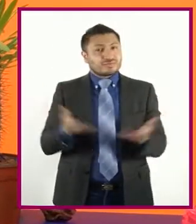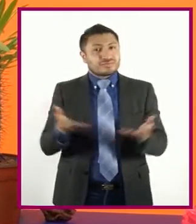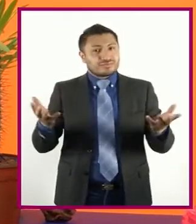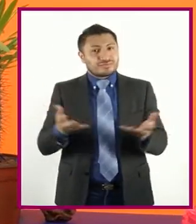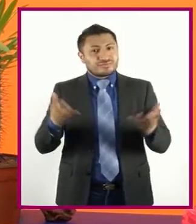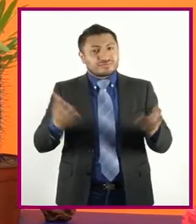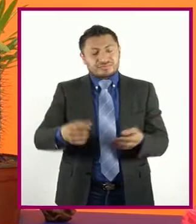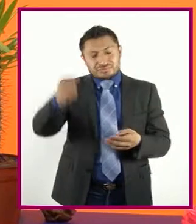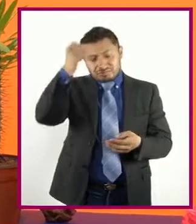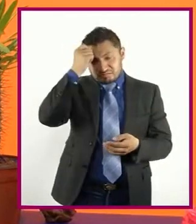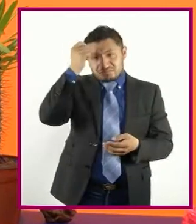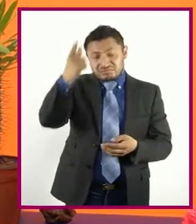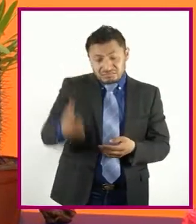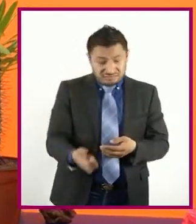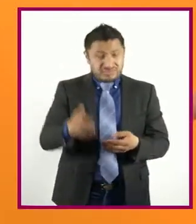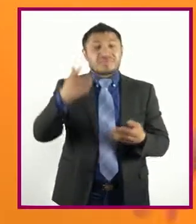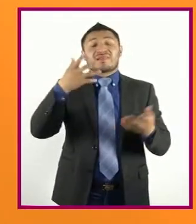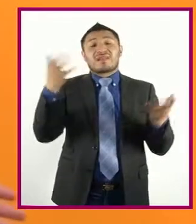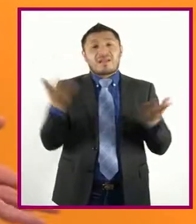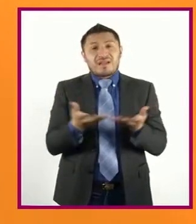Y a reusar